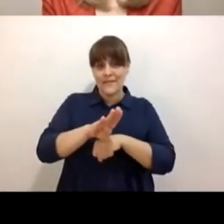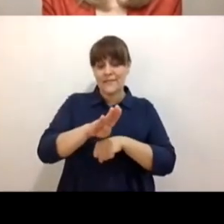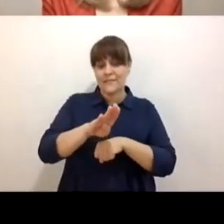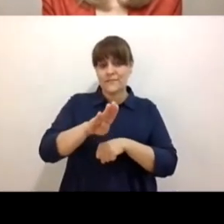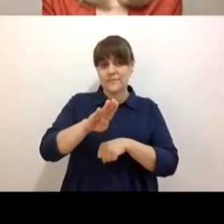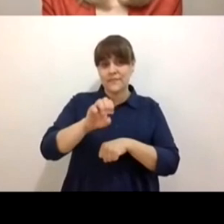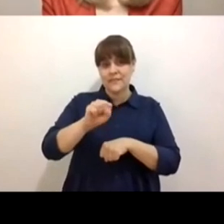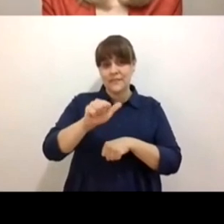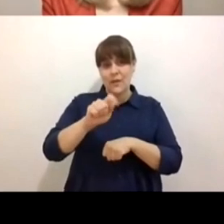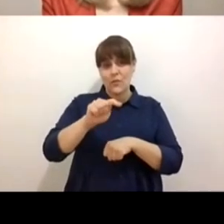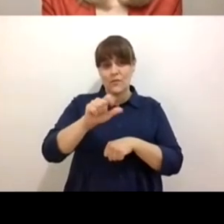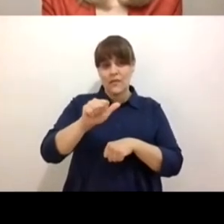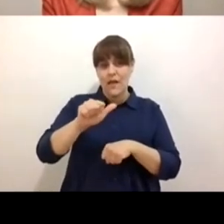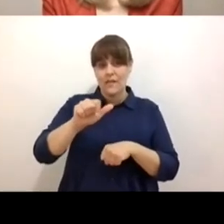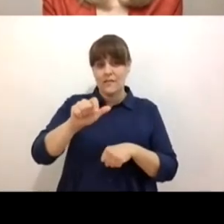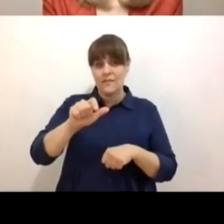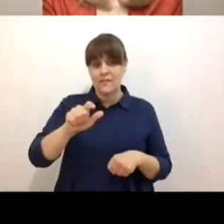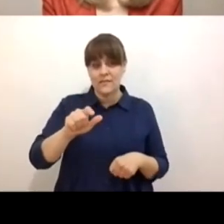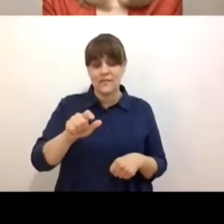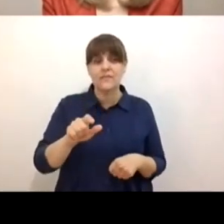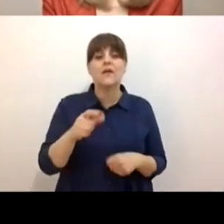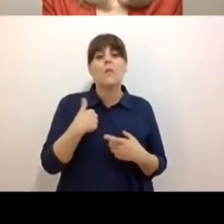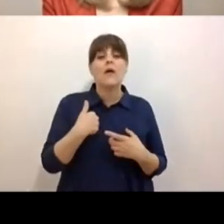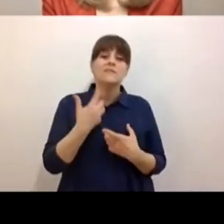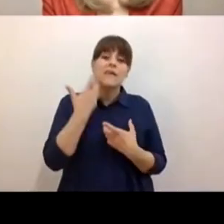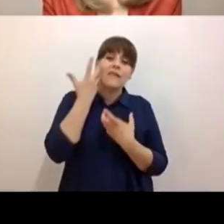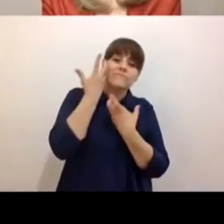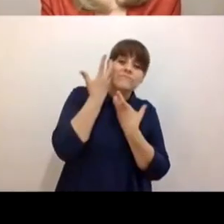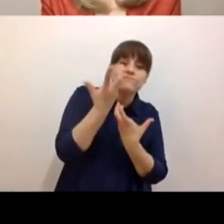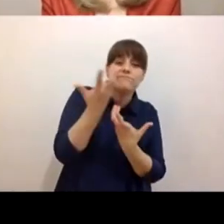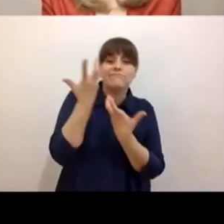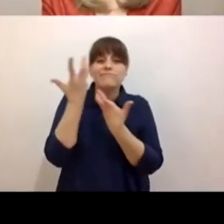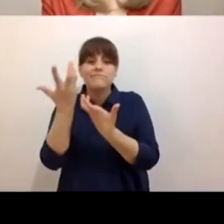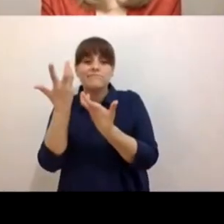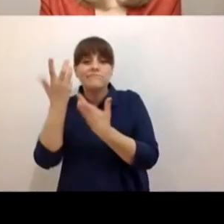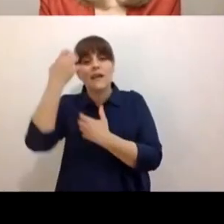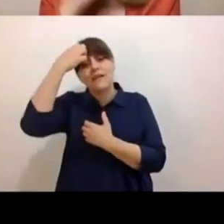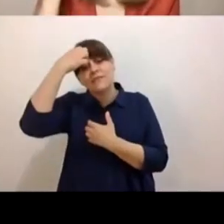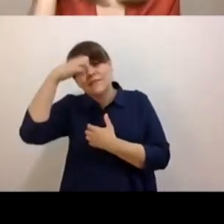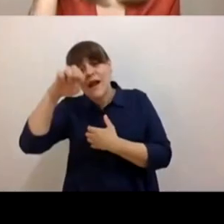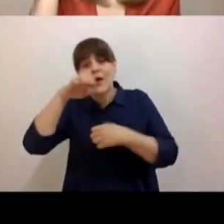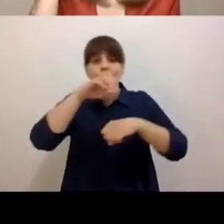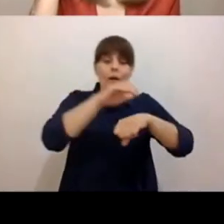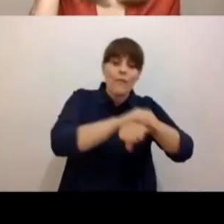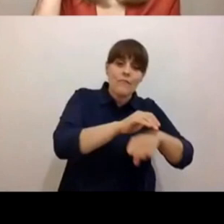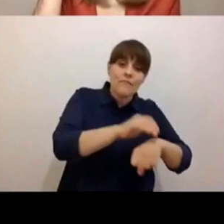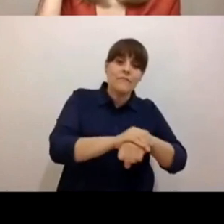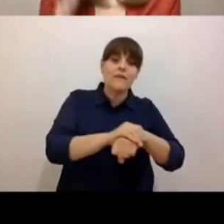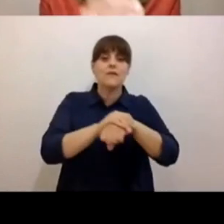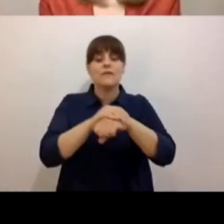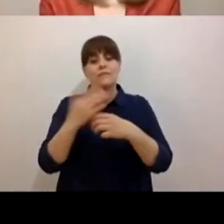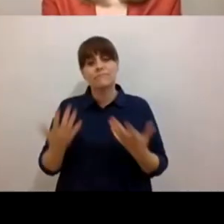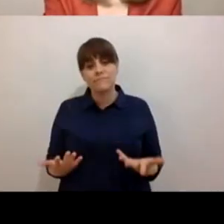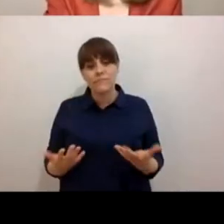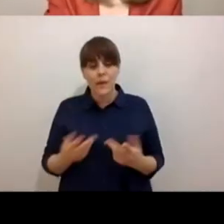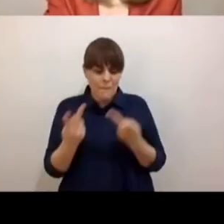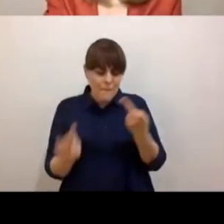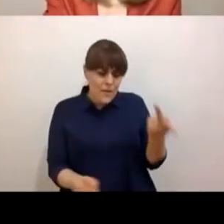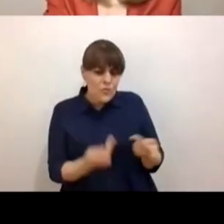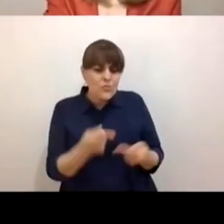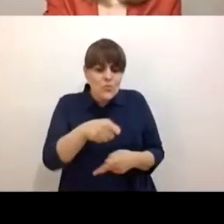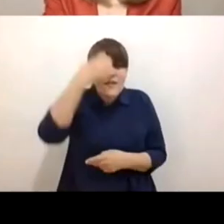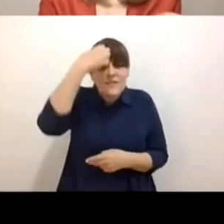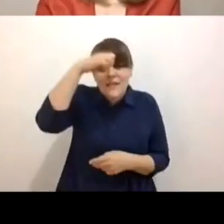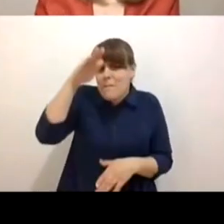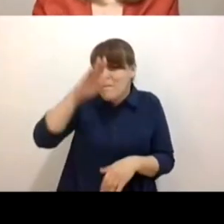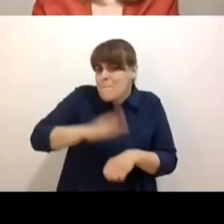en el sentido de la ignorancia de los amigos y amigas. Cuando les preguntamos a los niños y las niñas qué es lo que más extrañan